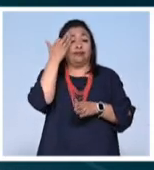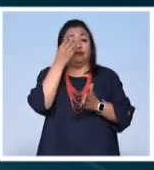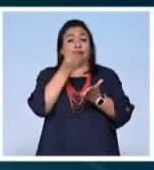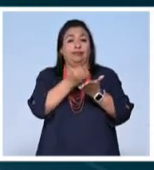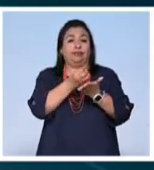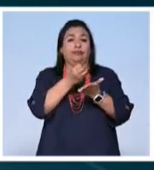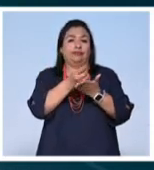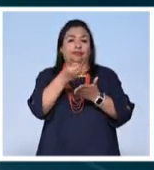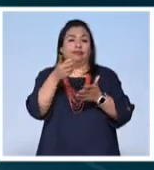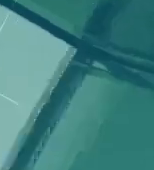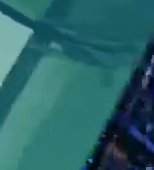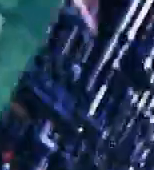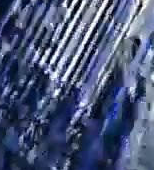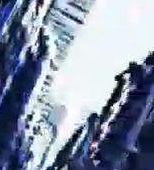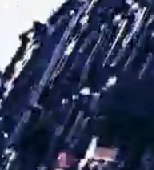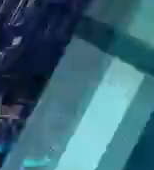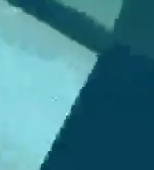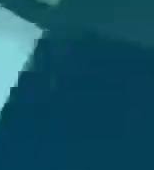de Hollywood